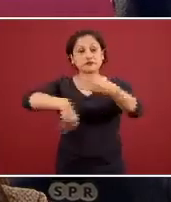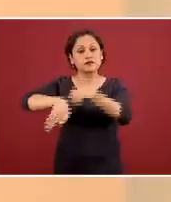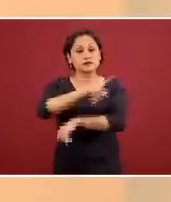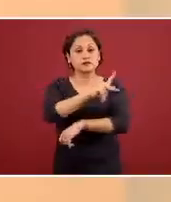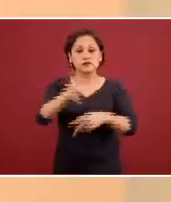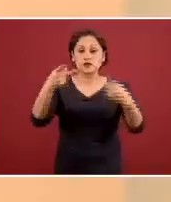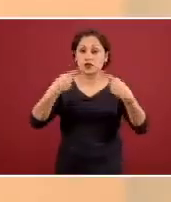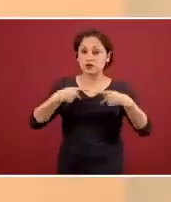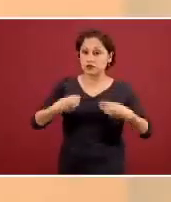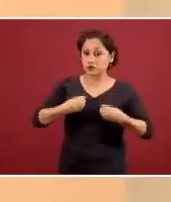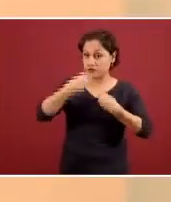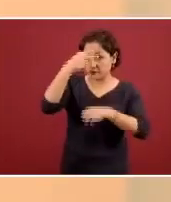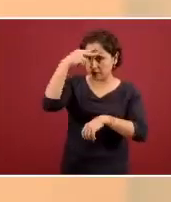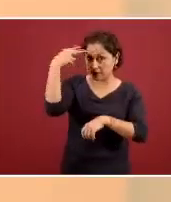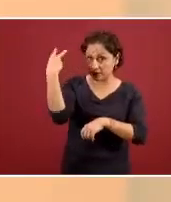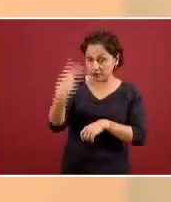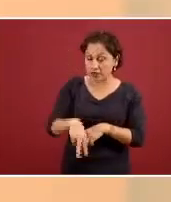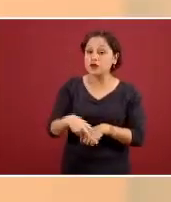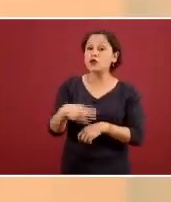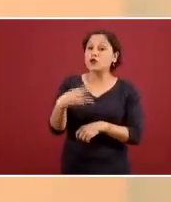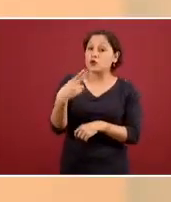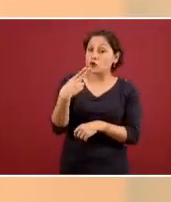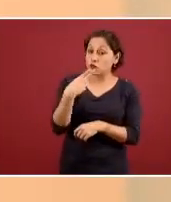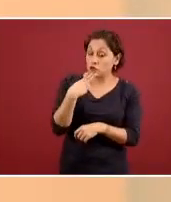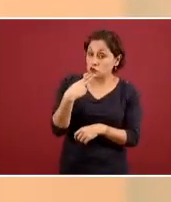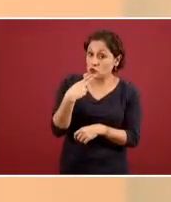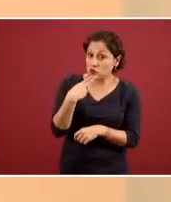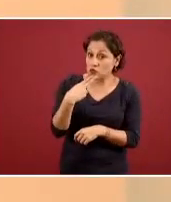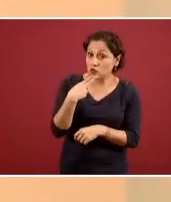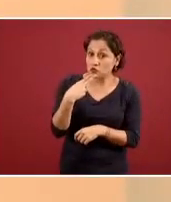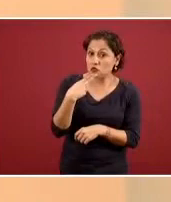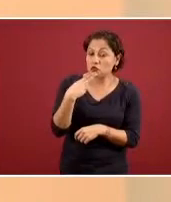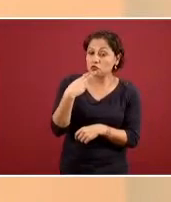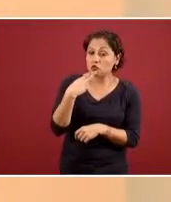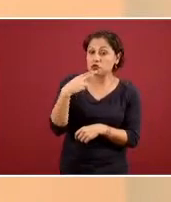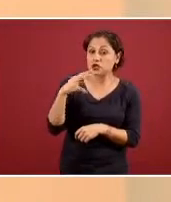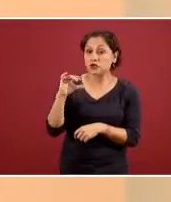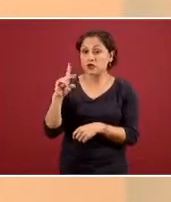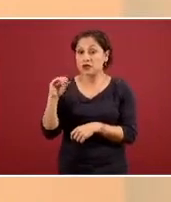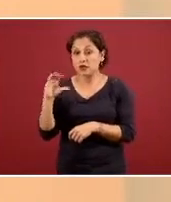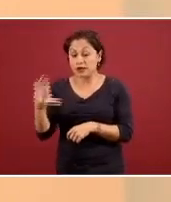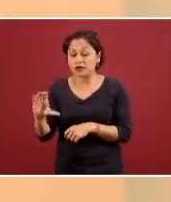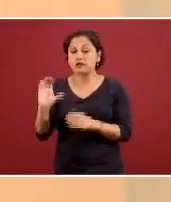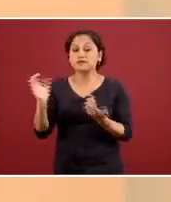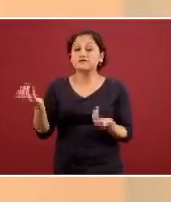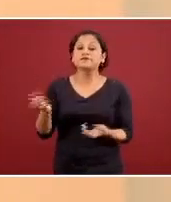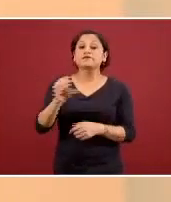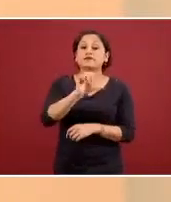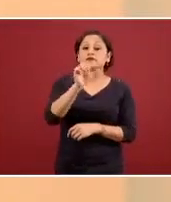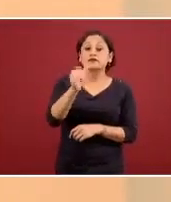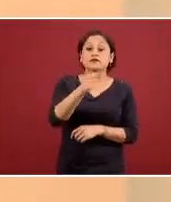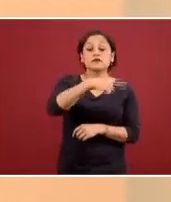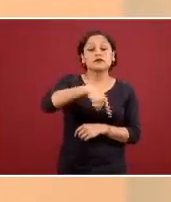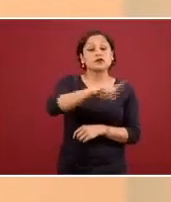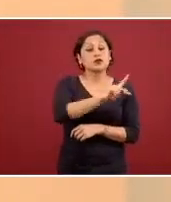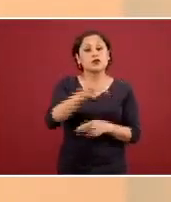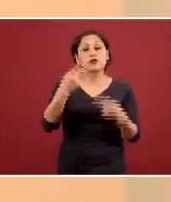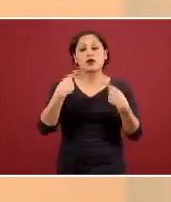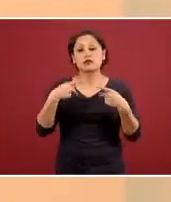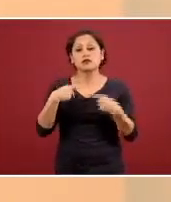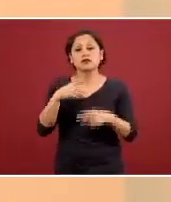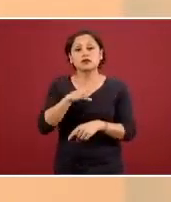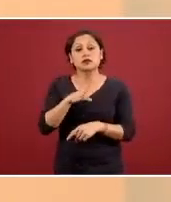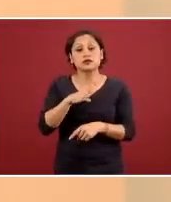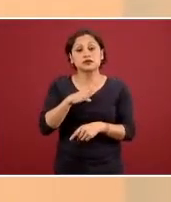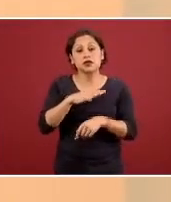aquellos que podemos tener un familiar un amigo un compañero de trabajo que sabemos